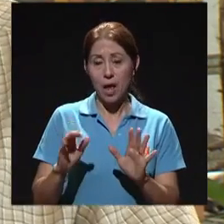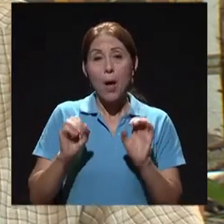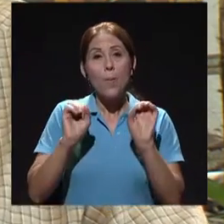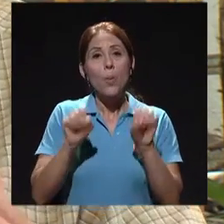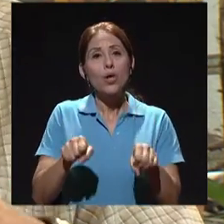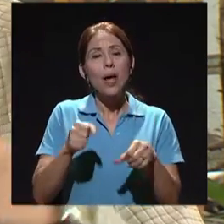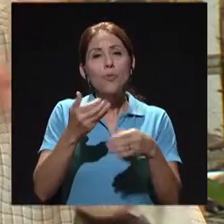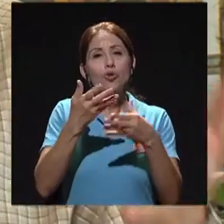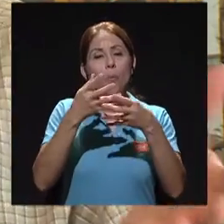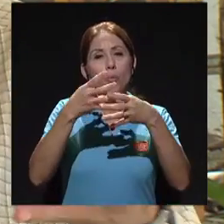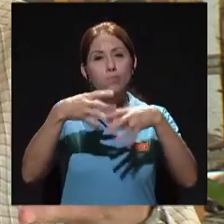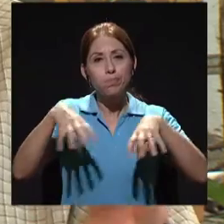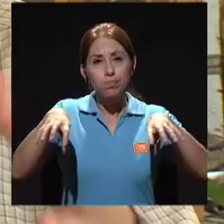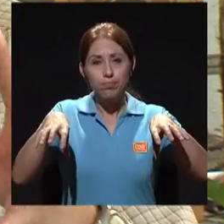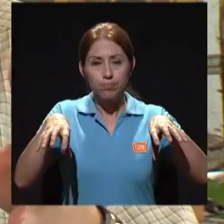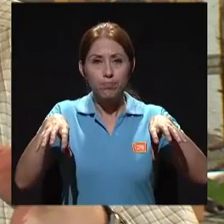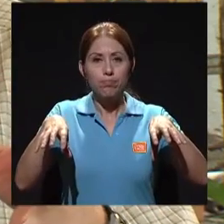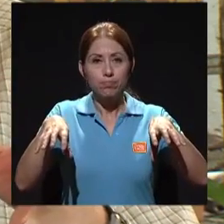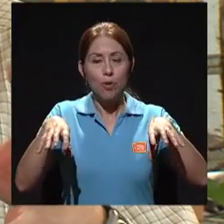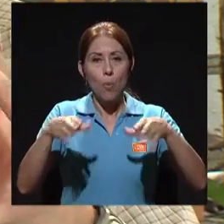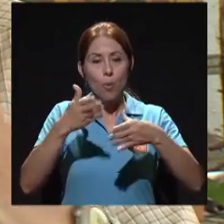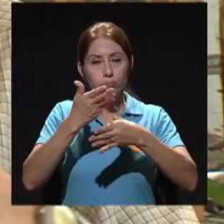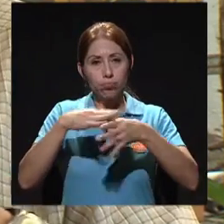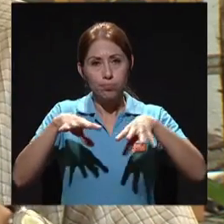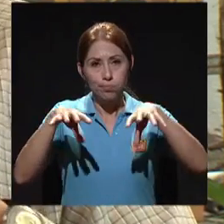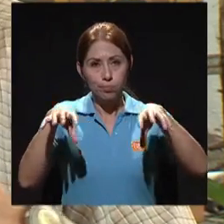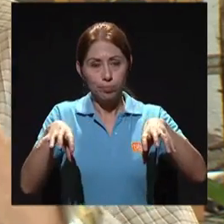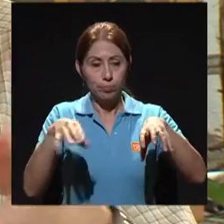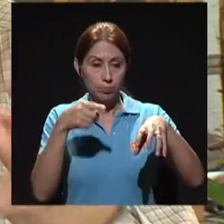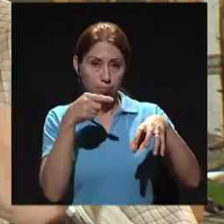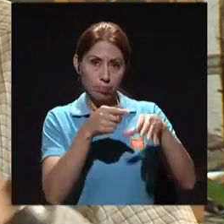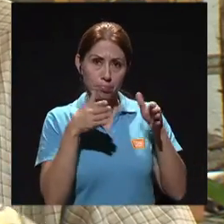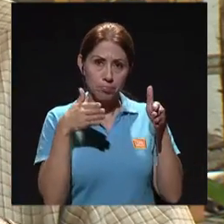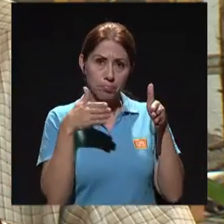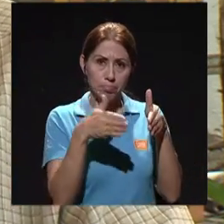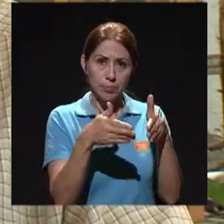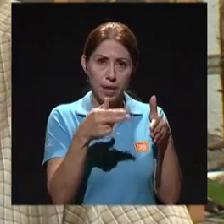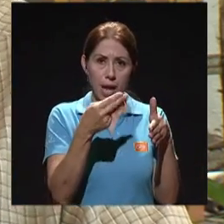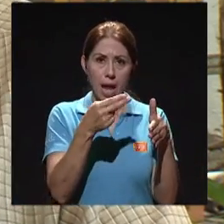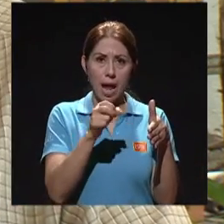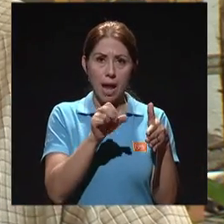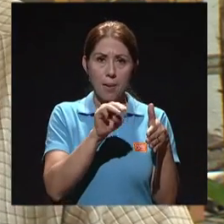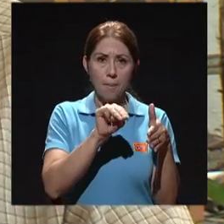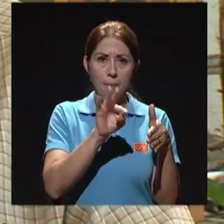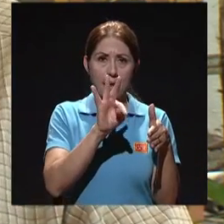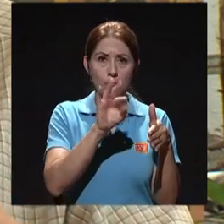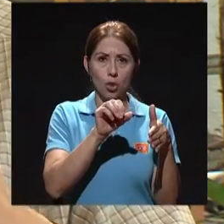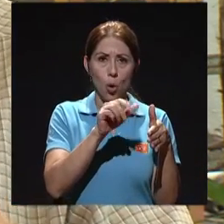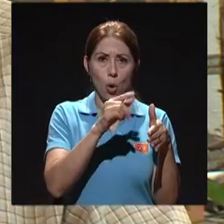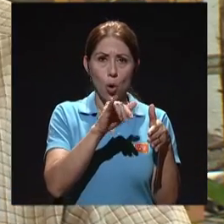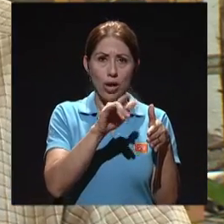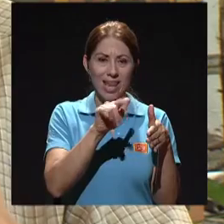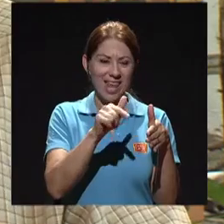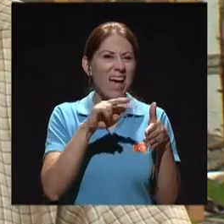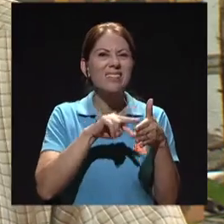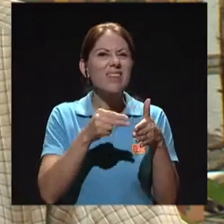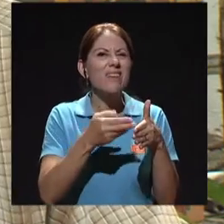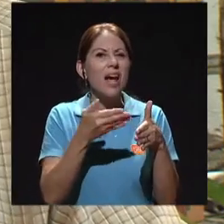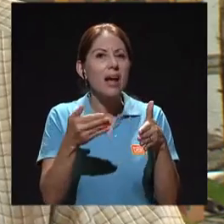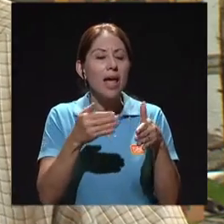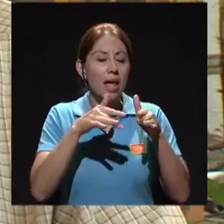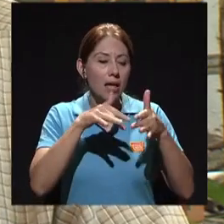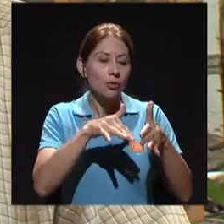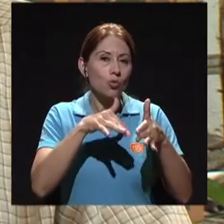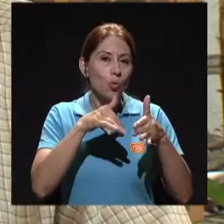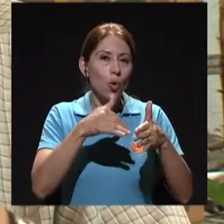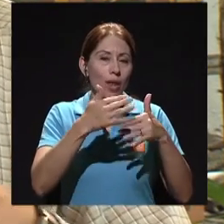Podríamos dividirlo como en dos grandes grupos, digamos, lo que es propiamente la hematología, hematología quiere decir el estudio de la